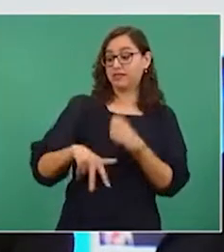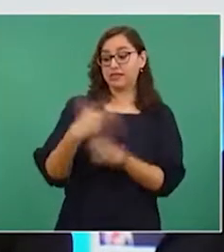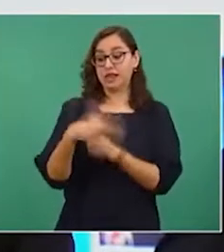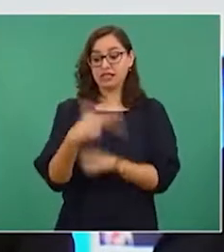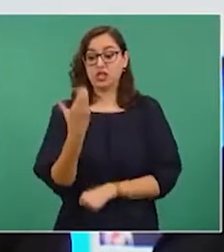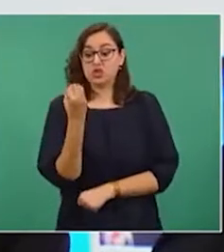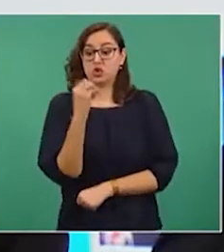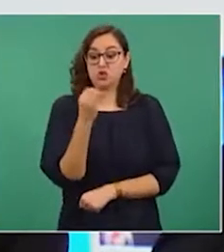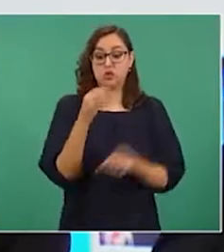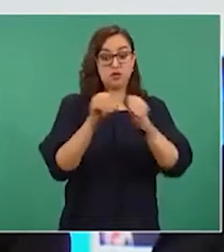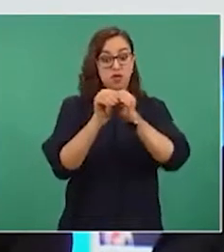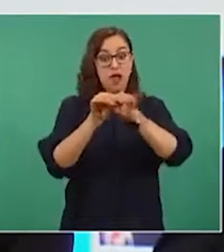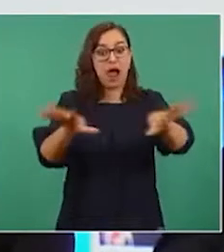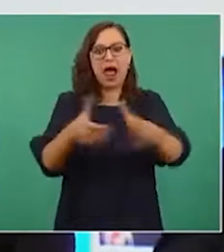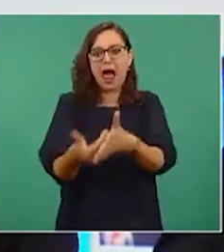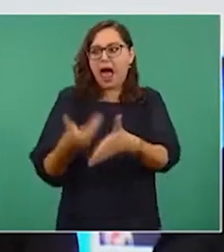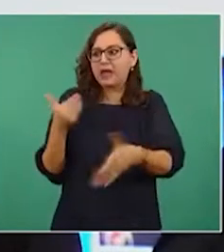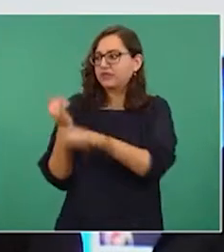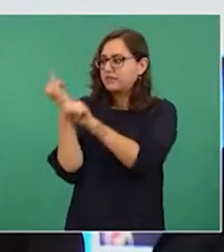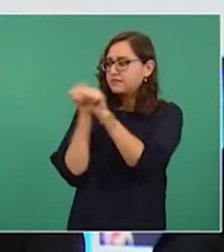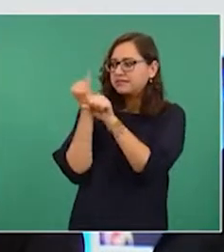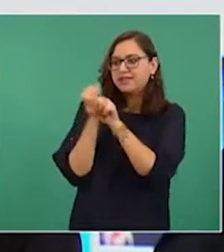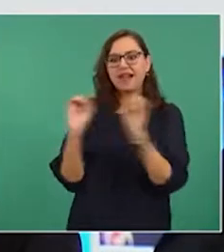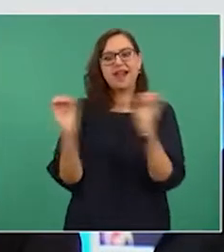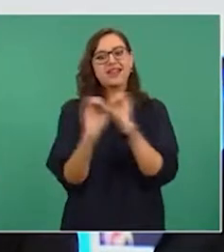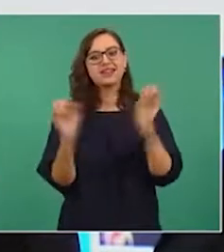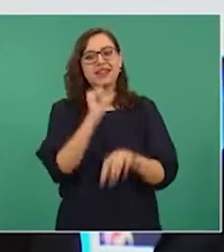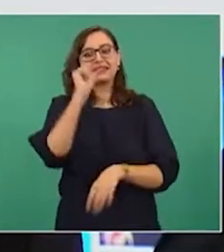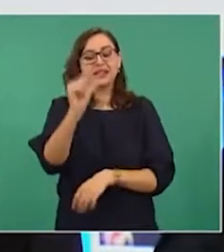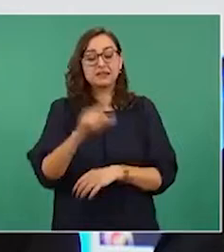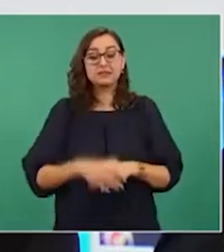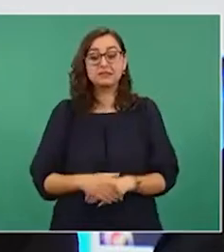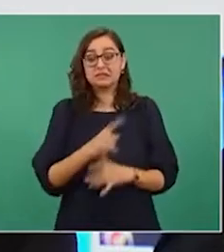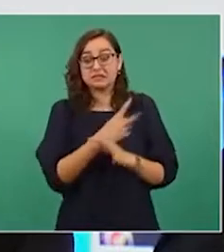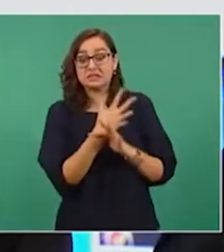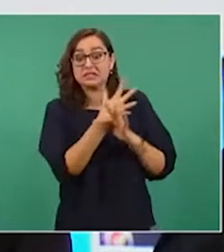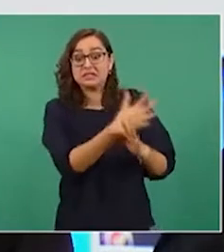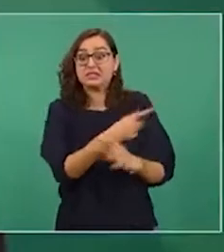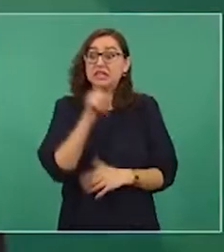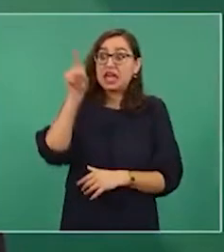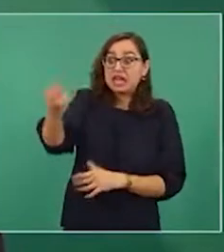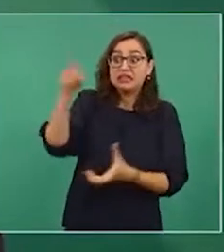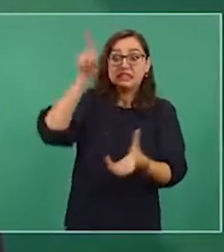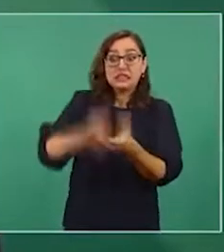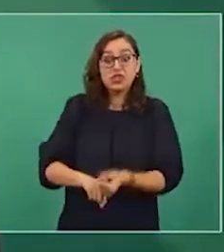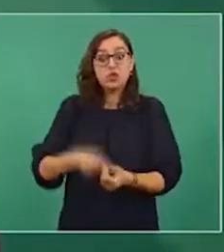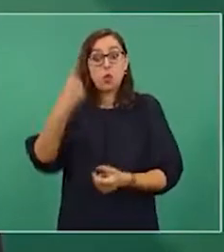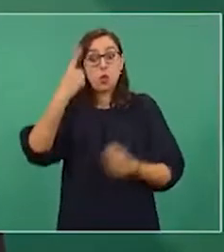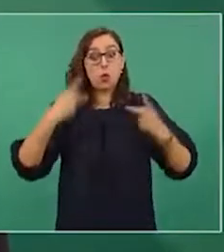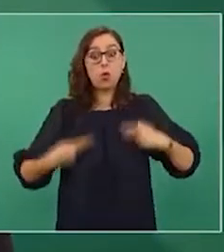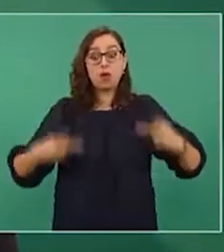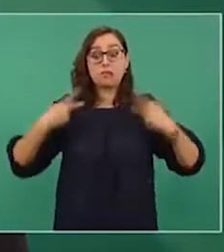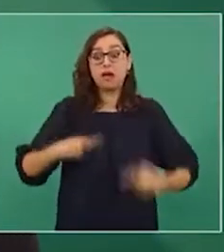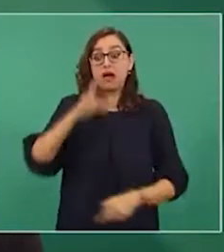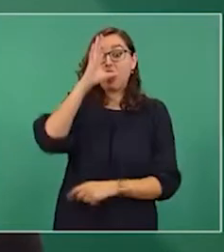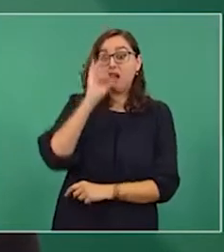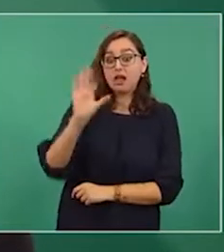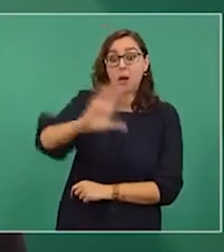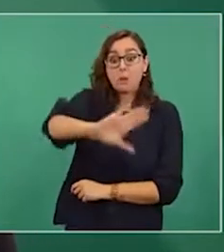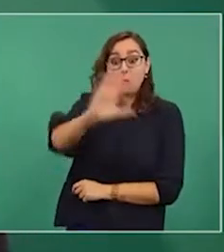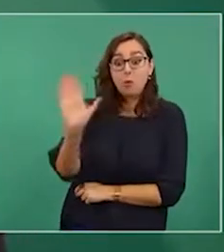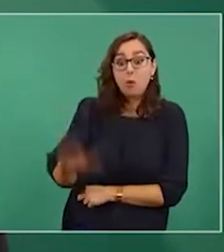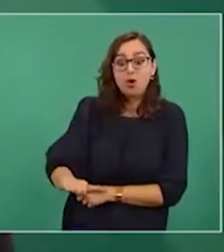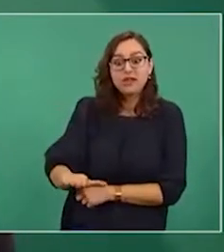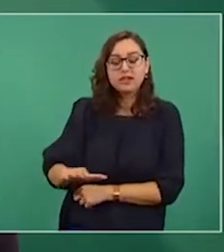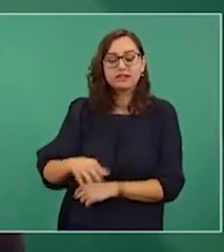sin verificar que supuestamente un trabajador murió durante una protesta en la refinería Dos